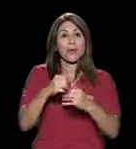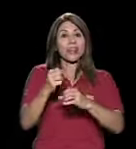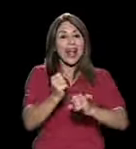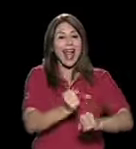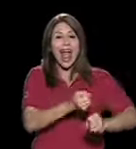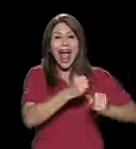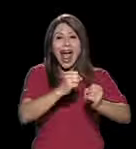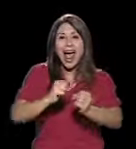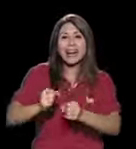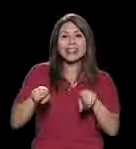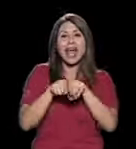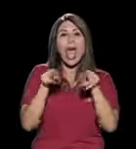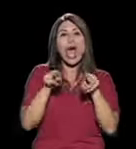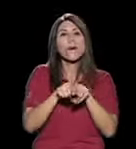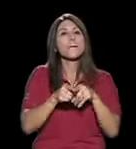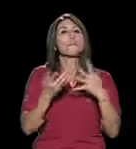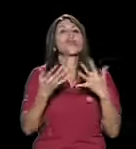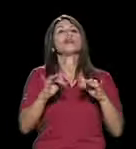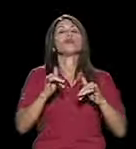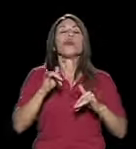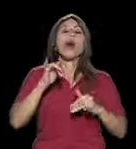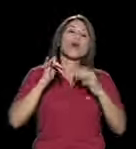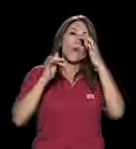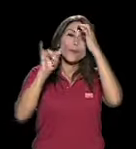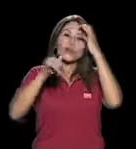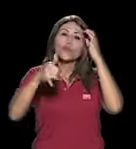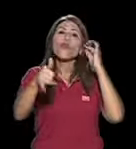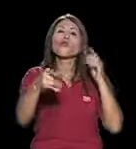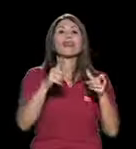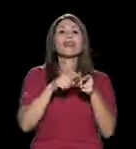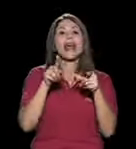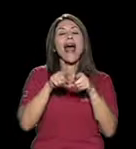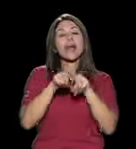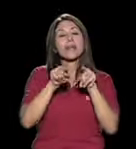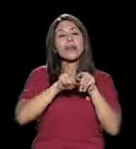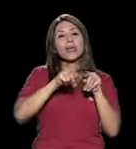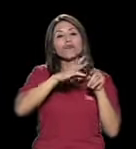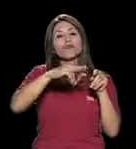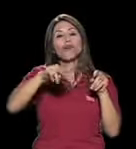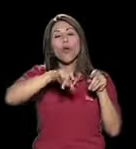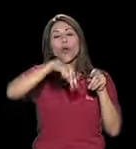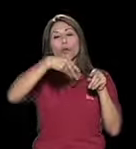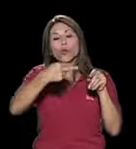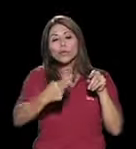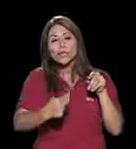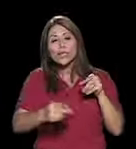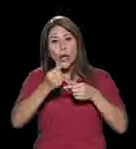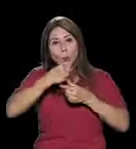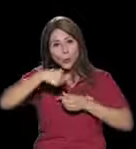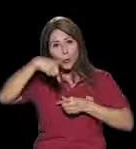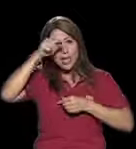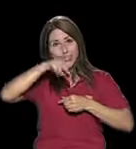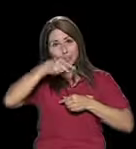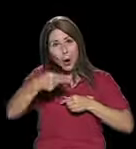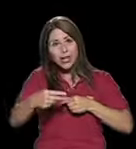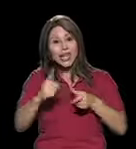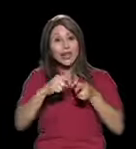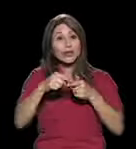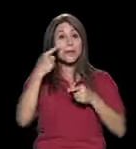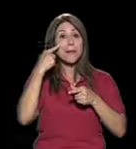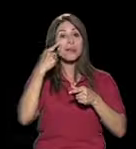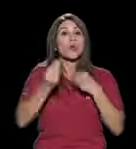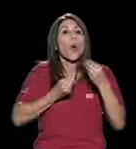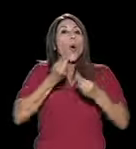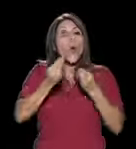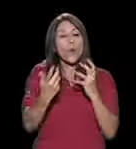hago surfing, buceo, todo lo que es escalada, snorkeling. He tenido que ver cómo adaptamos el